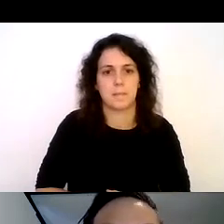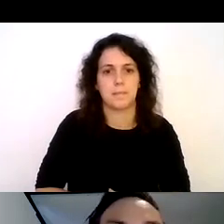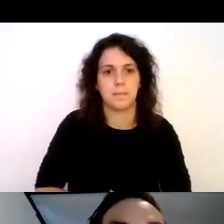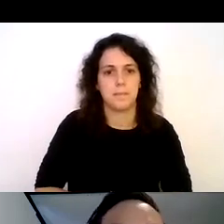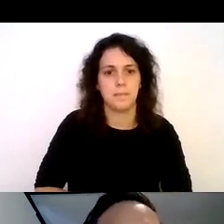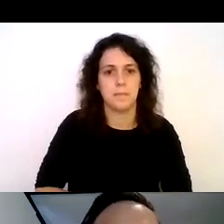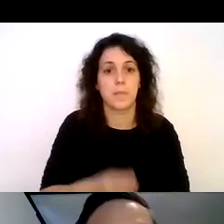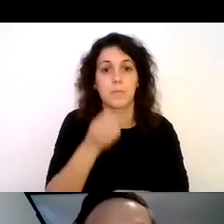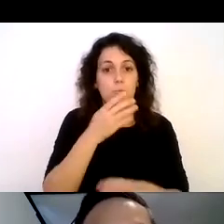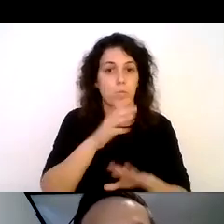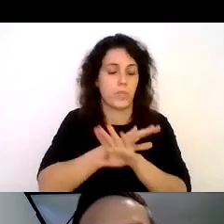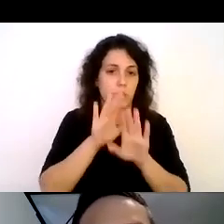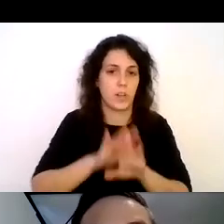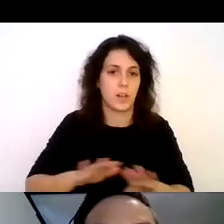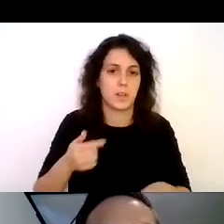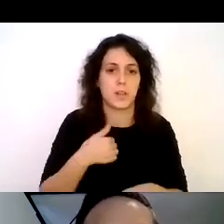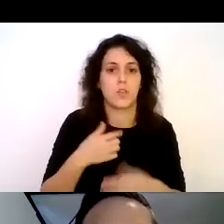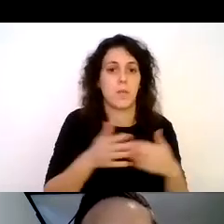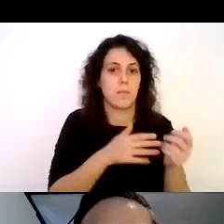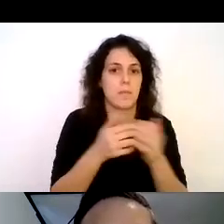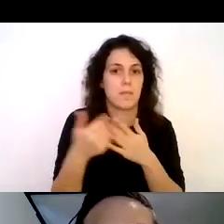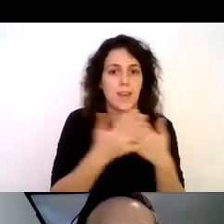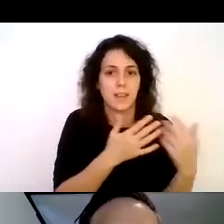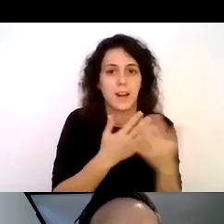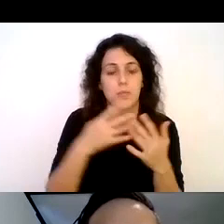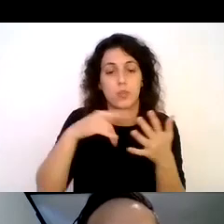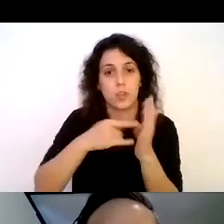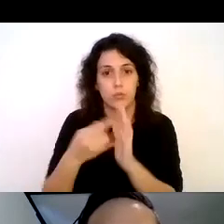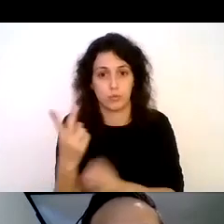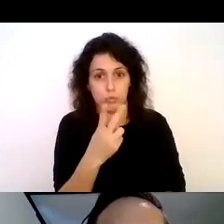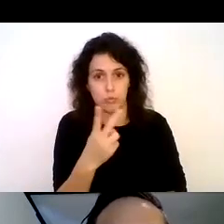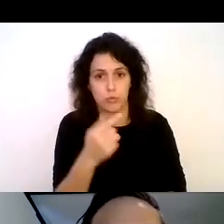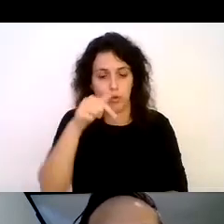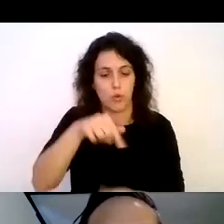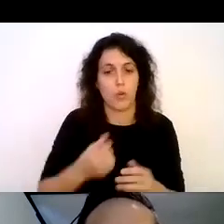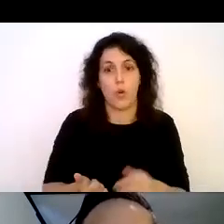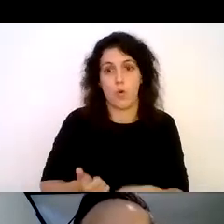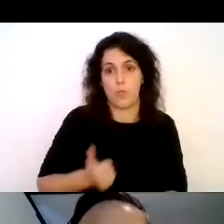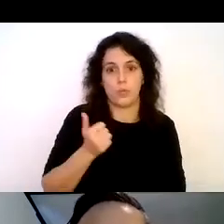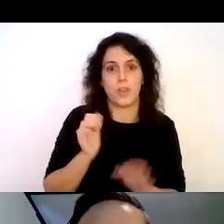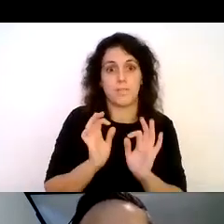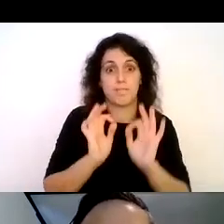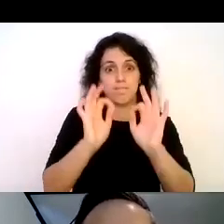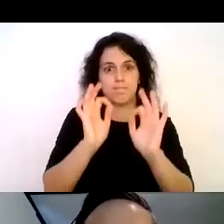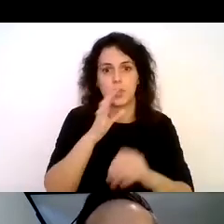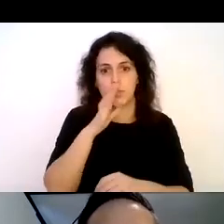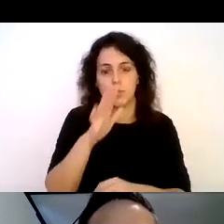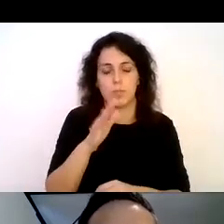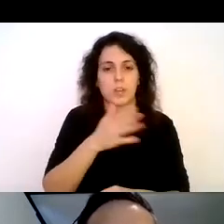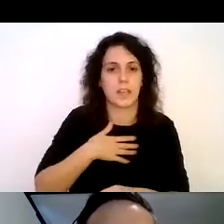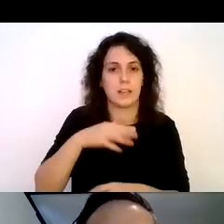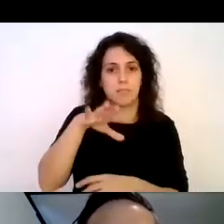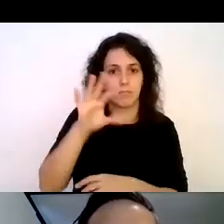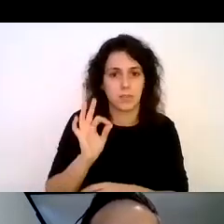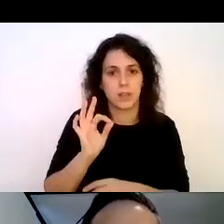bueno finalmente postulé una mezcla de ambos proyectos con lo cual hoy tengo una oportunidad concreta ya que quedé seleccionado en el